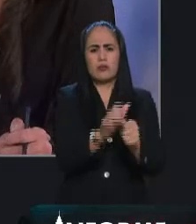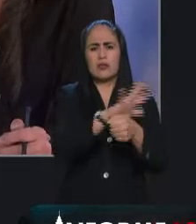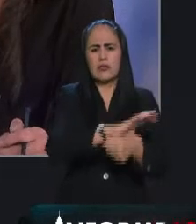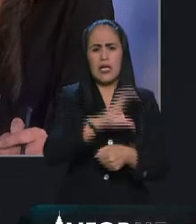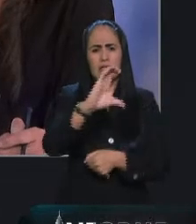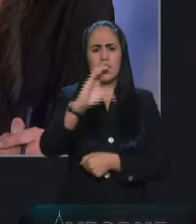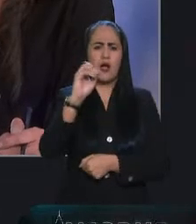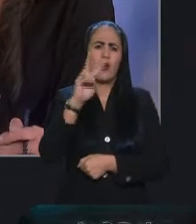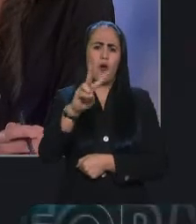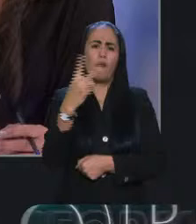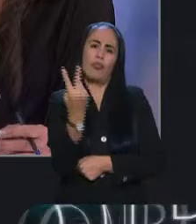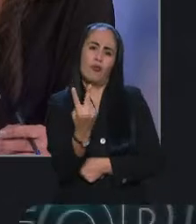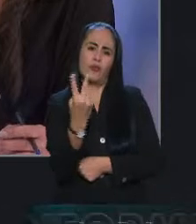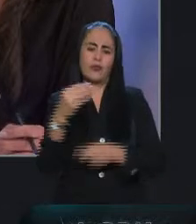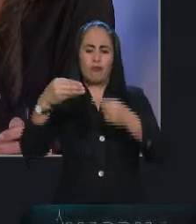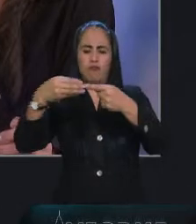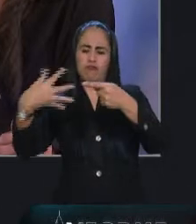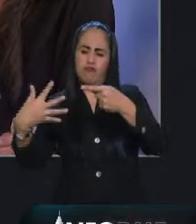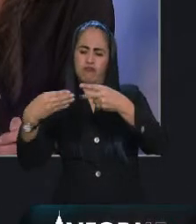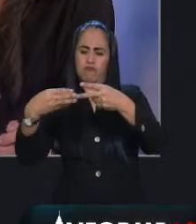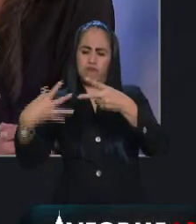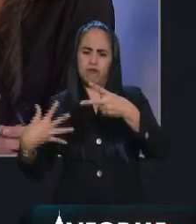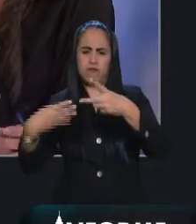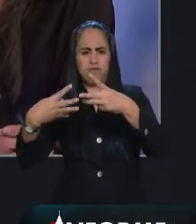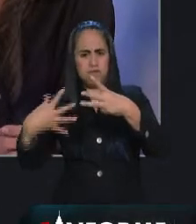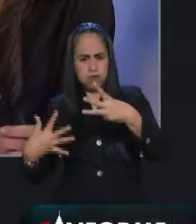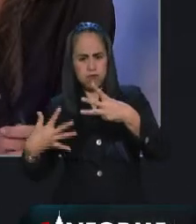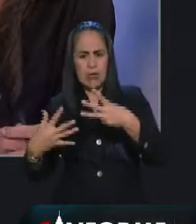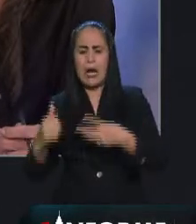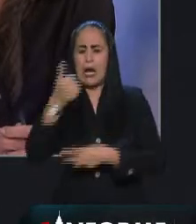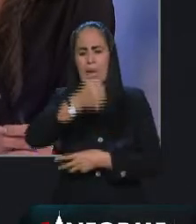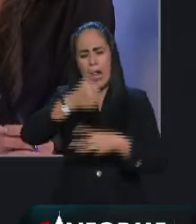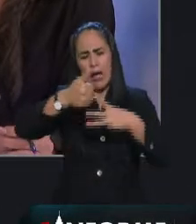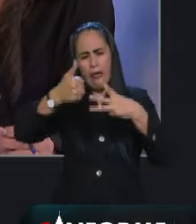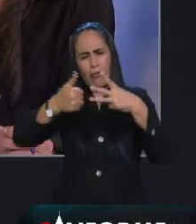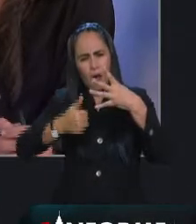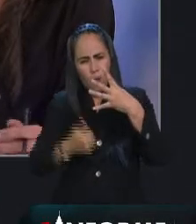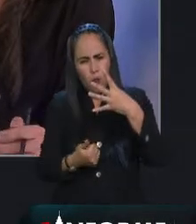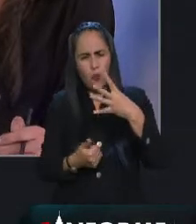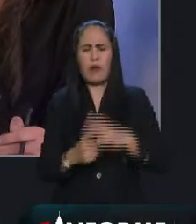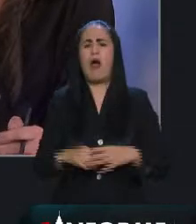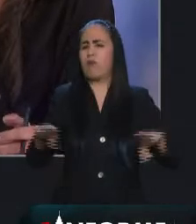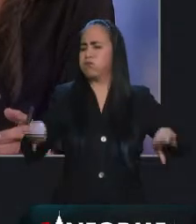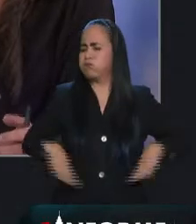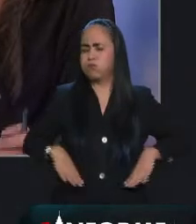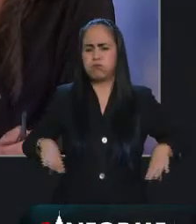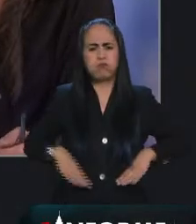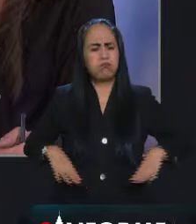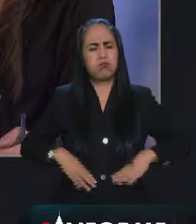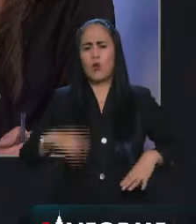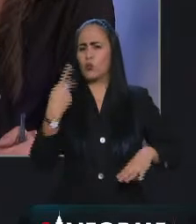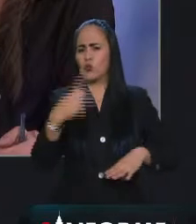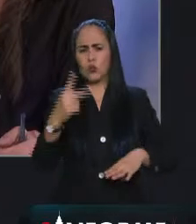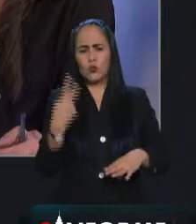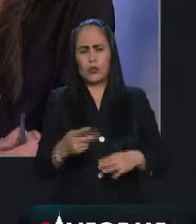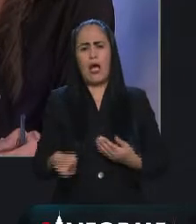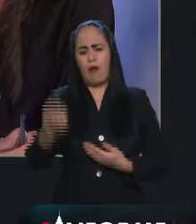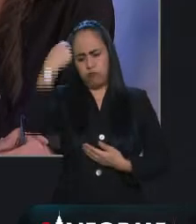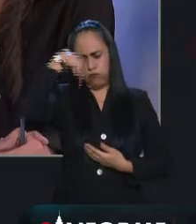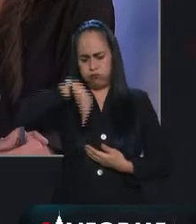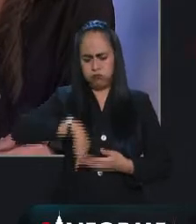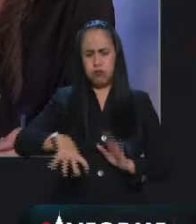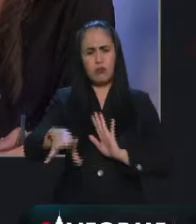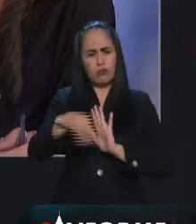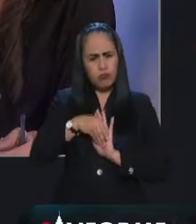presentaciones que son las variantes y cada una de esas variantes tiene una manera de desplazarse dentro del organismo y una afinidad